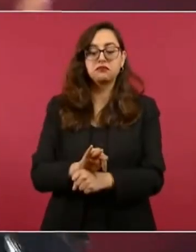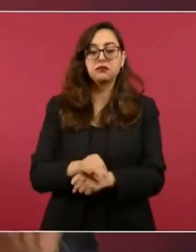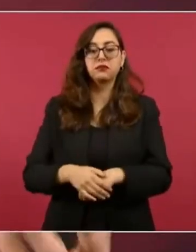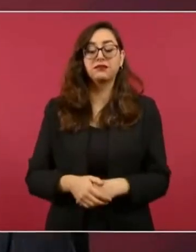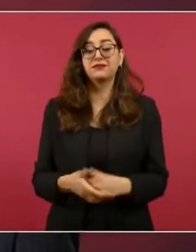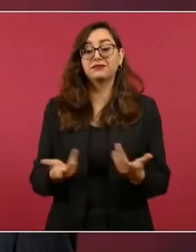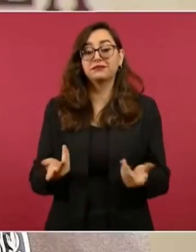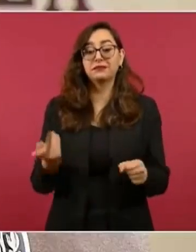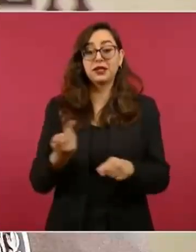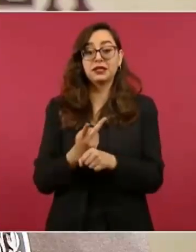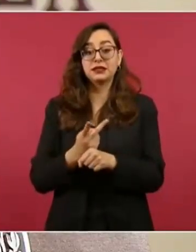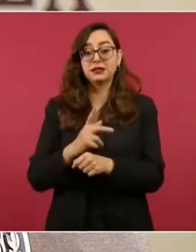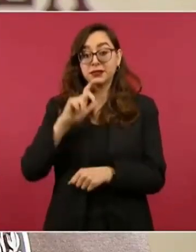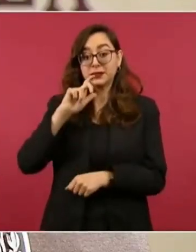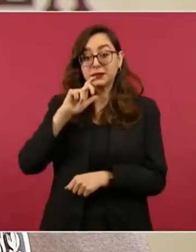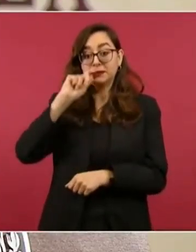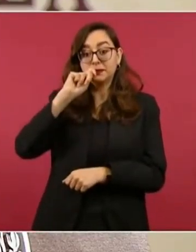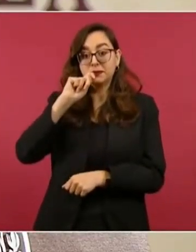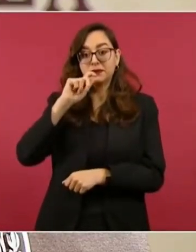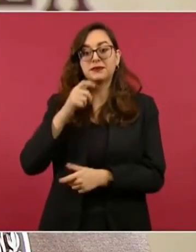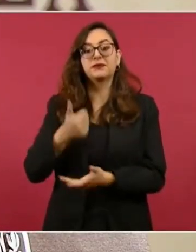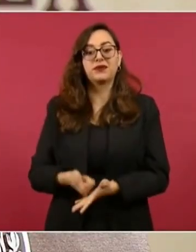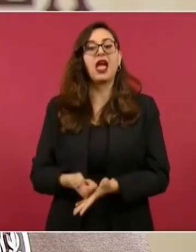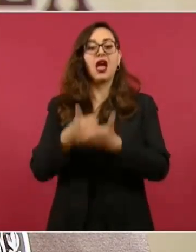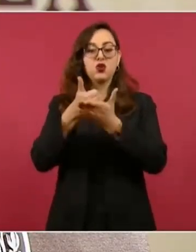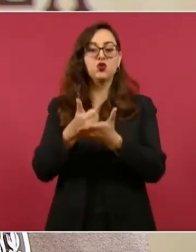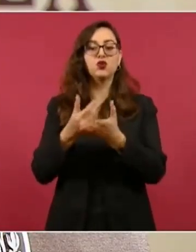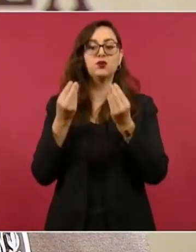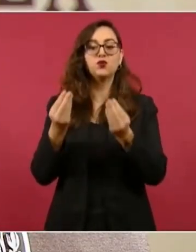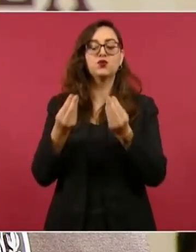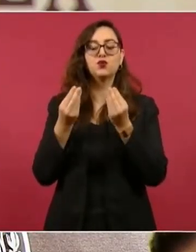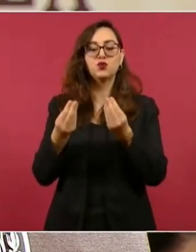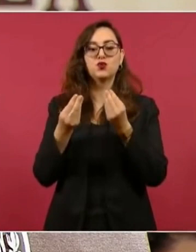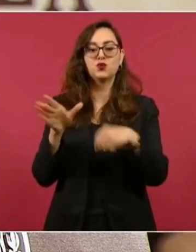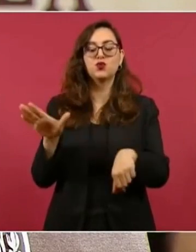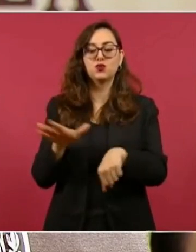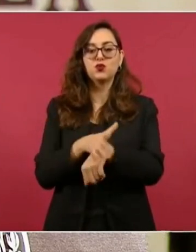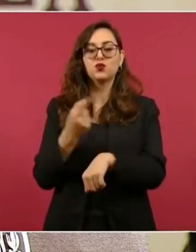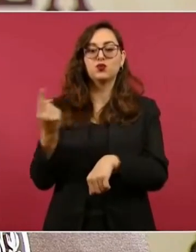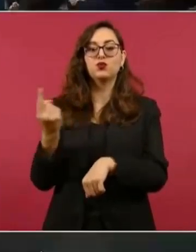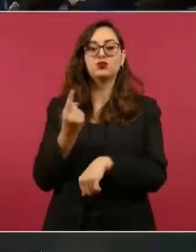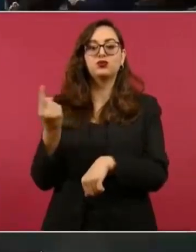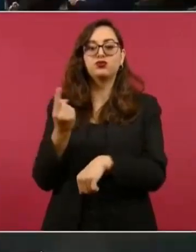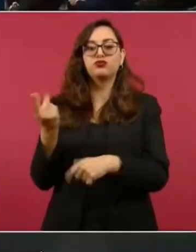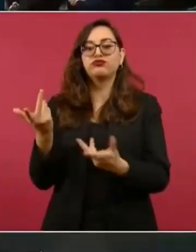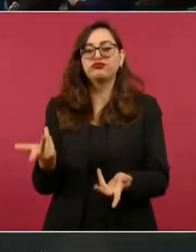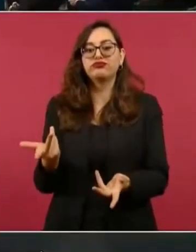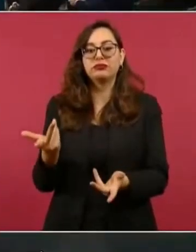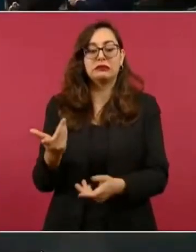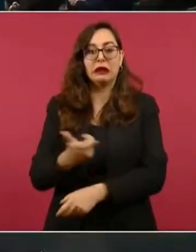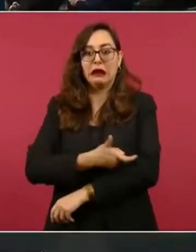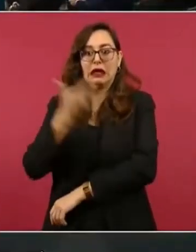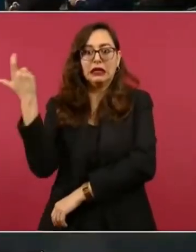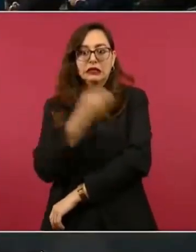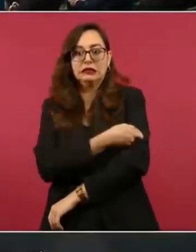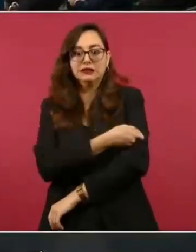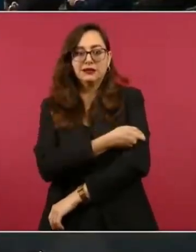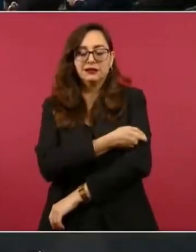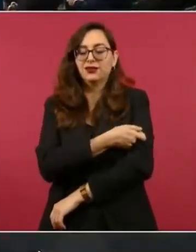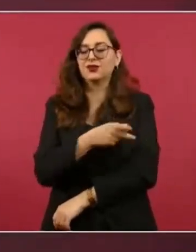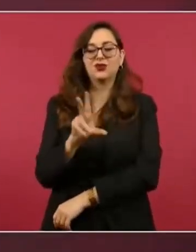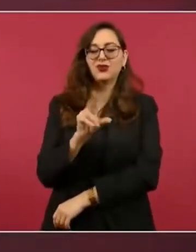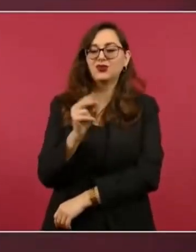Pero la versión nasal, desde luego, es muy atractiva, porque en su momento permitirá tener una vacuna sin necesidad de inyección.